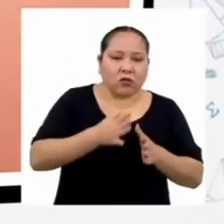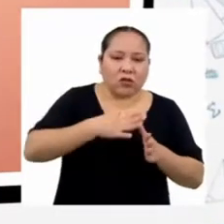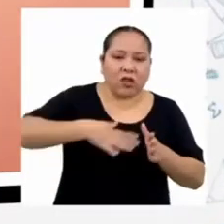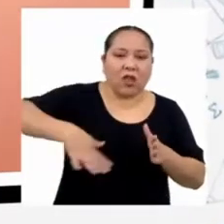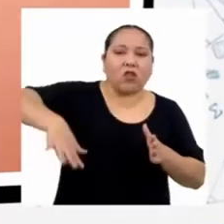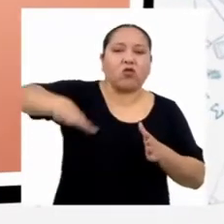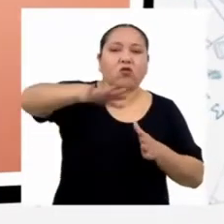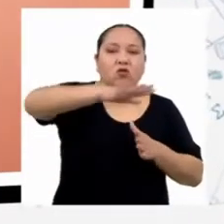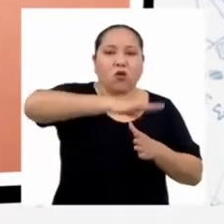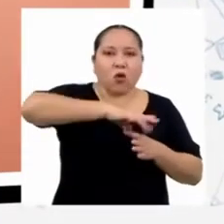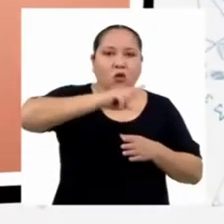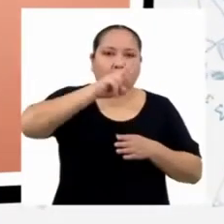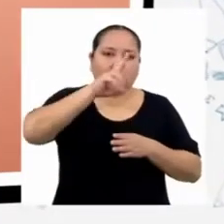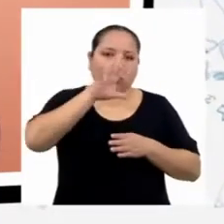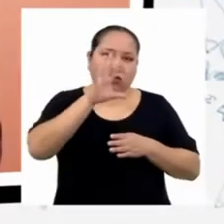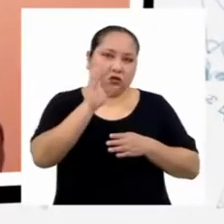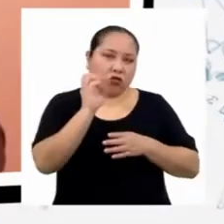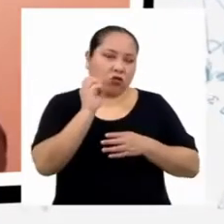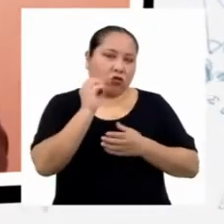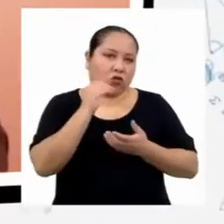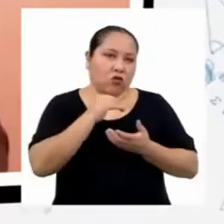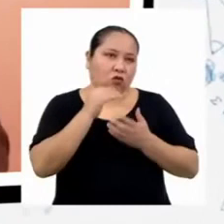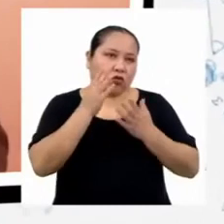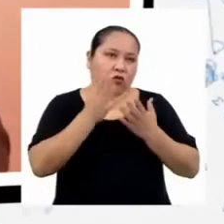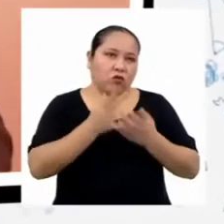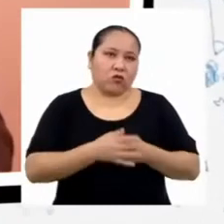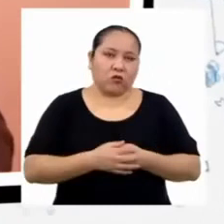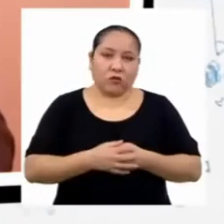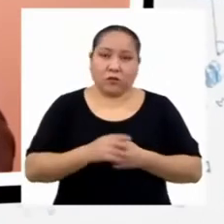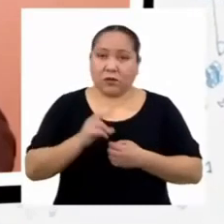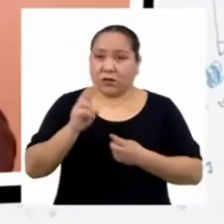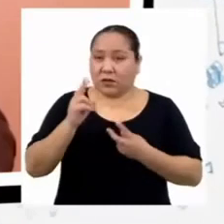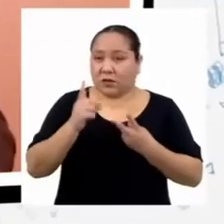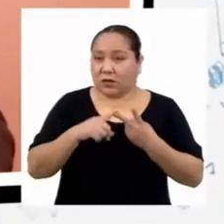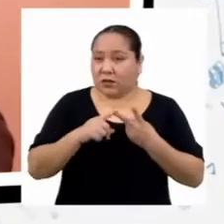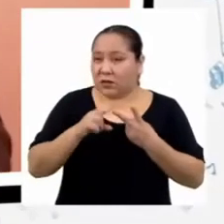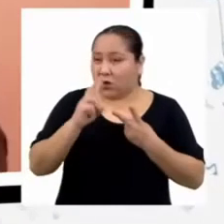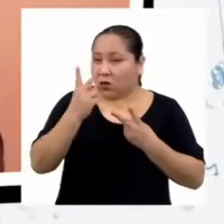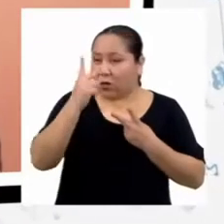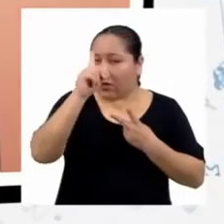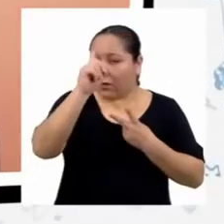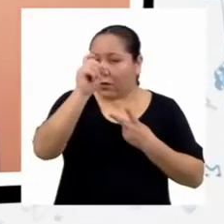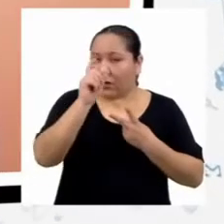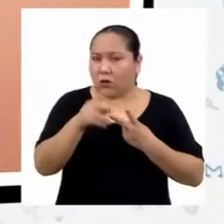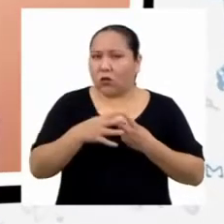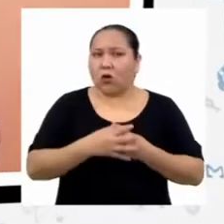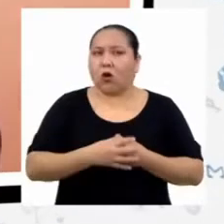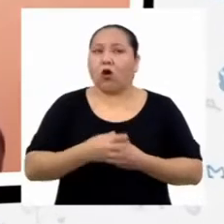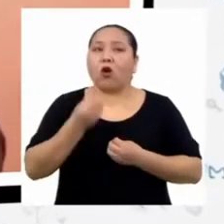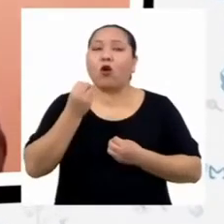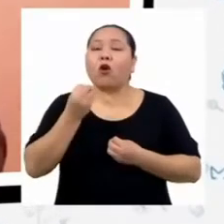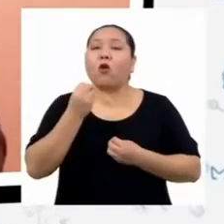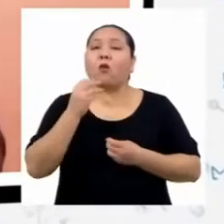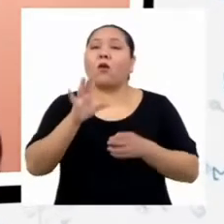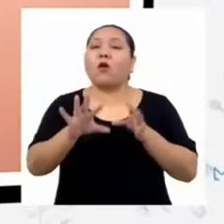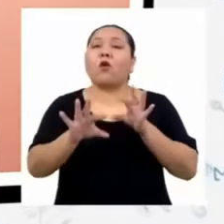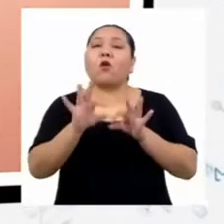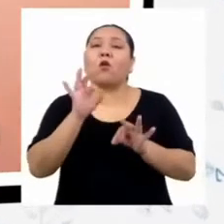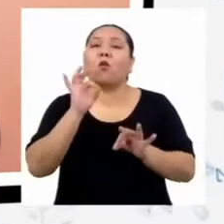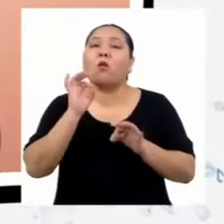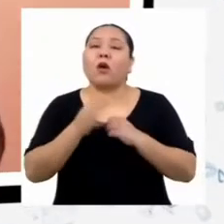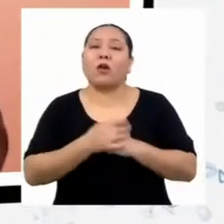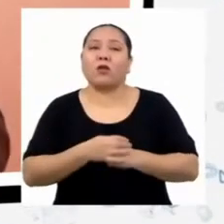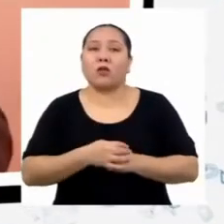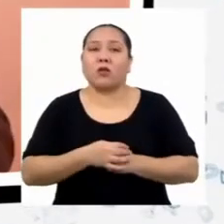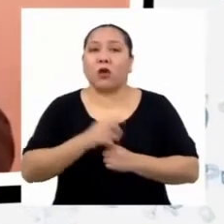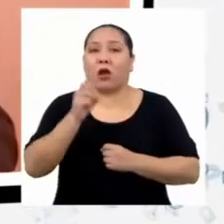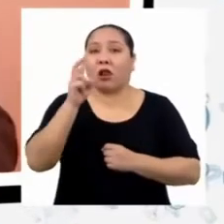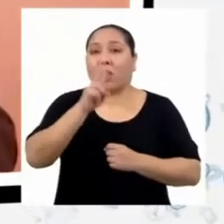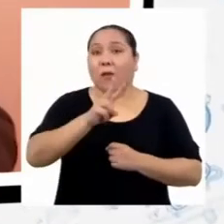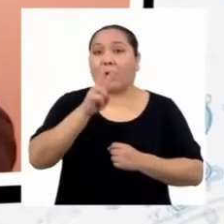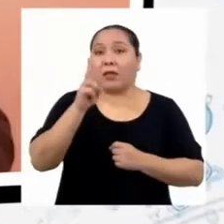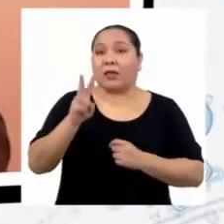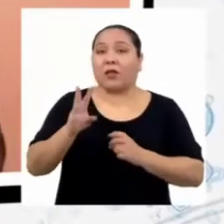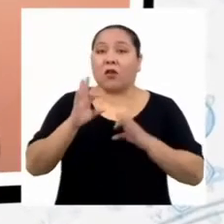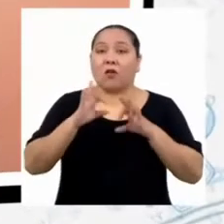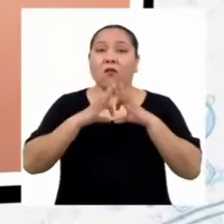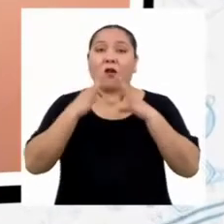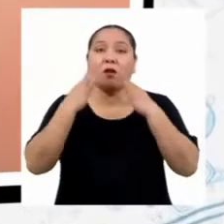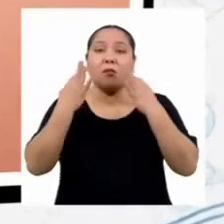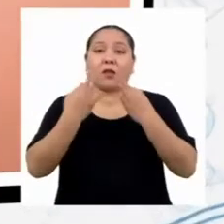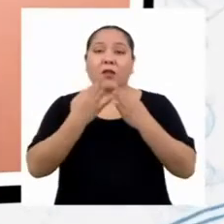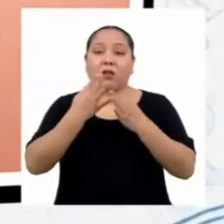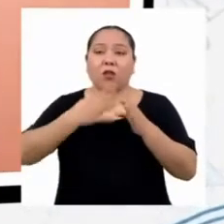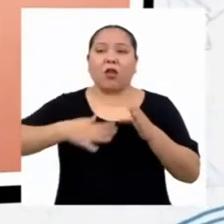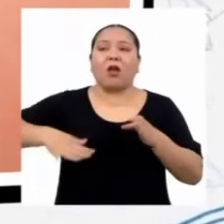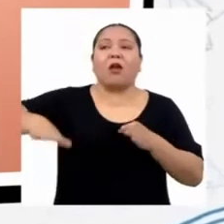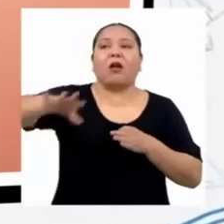250? Mi segunda pregunta es ¿Cómo selecciono a las 22 familias